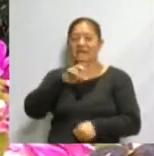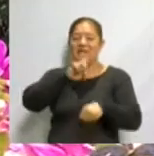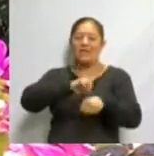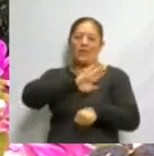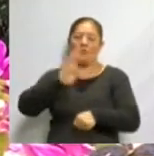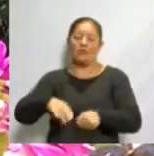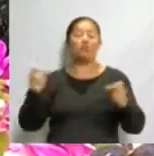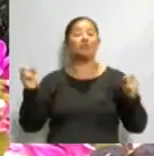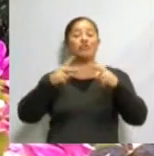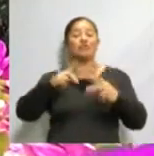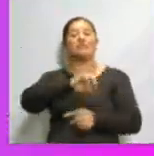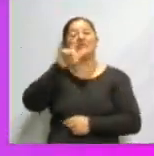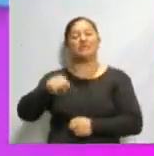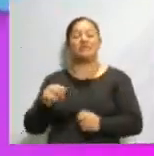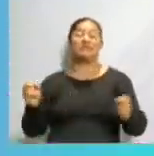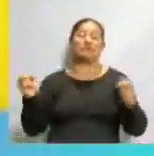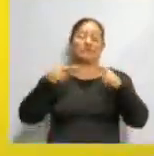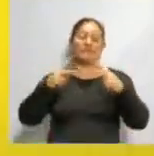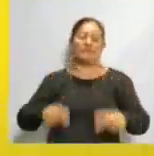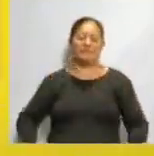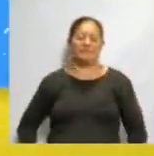siguiente emisión. Hasta la próxima.